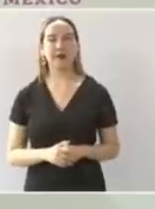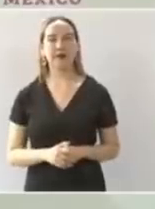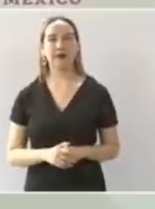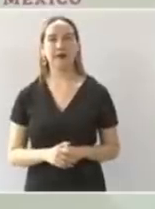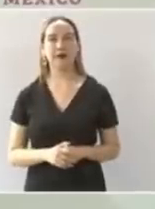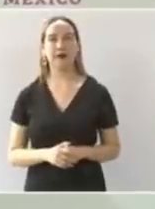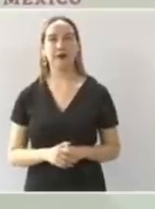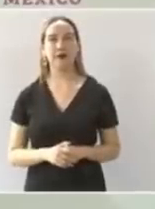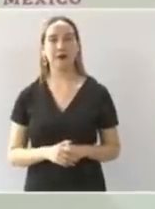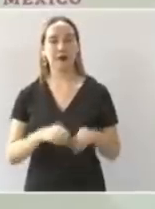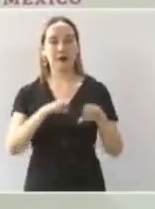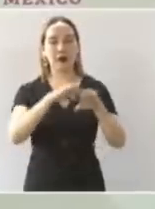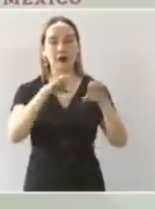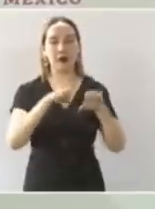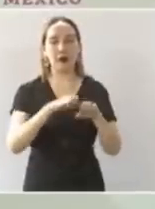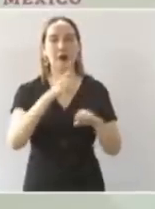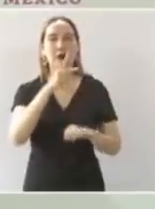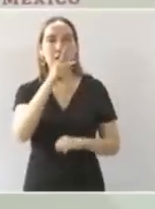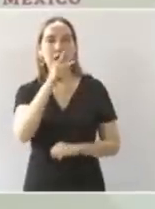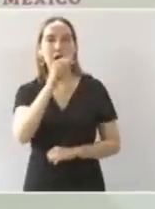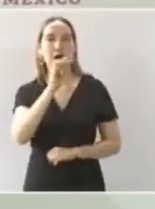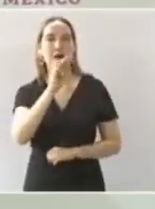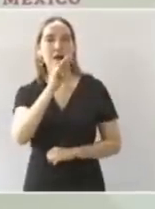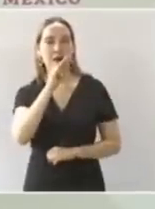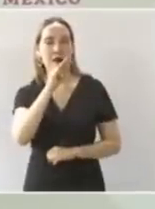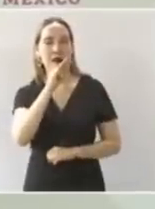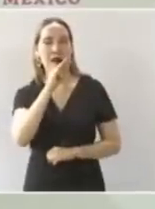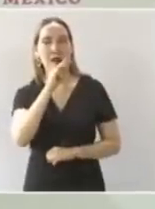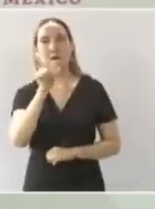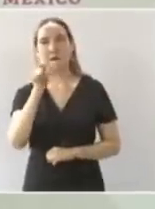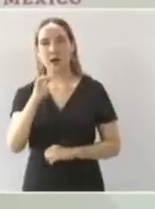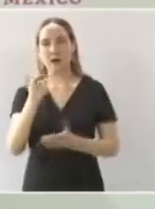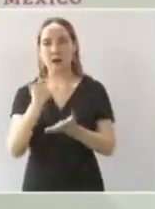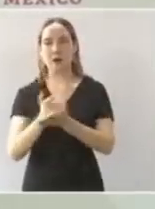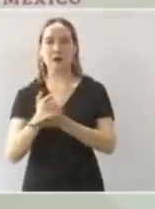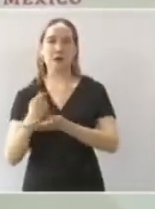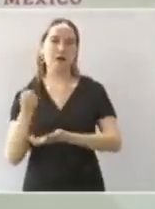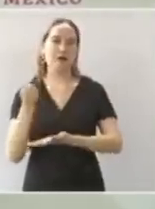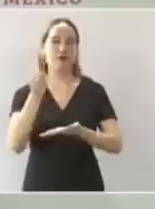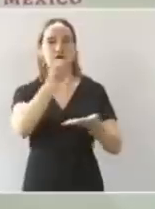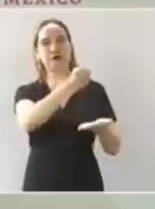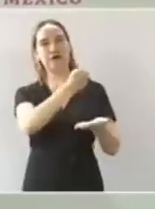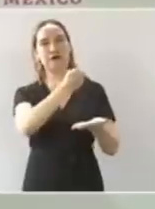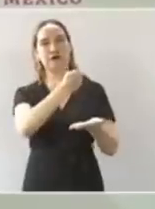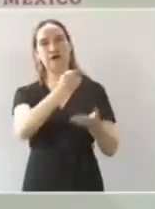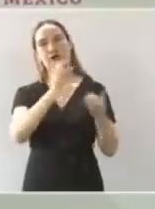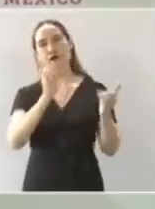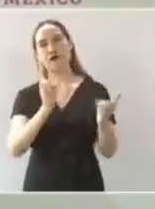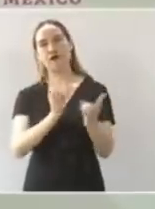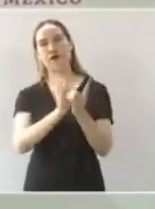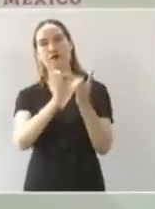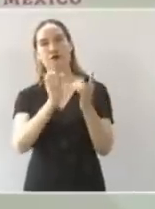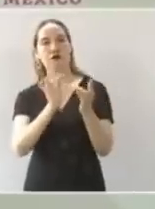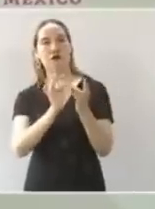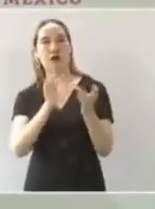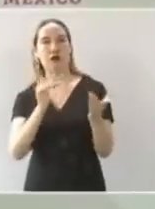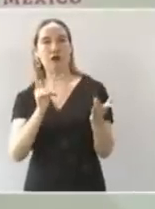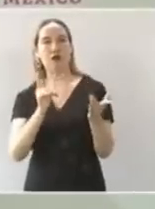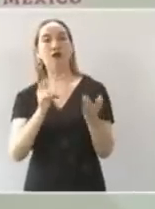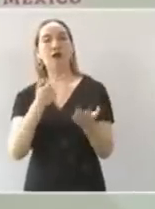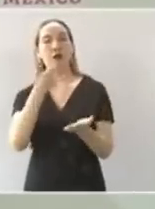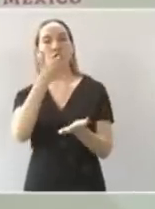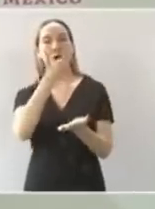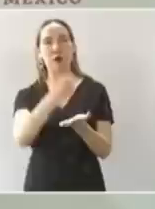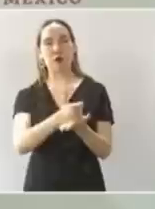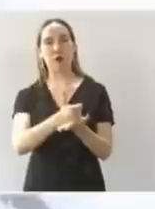madres de padres de familia se le entrega el presupuesto de manera directa para que en asamblea